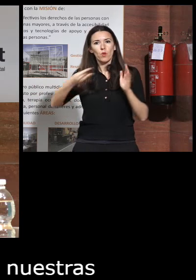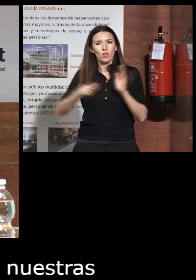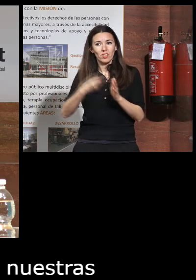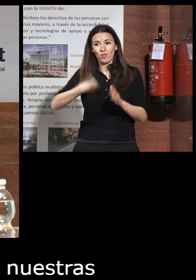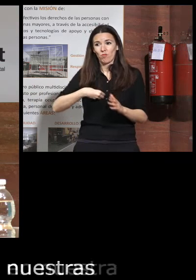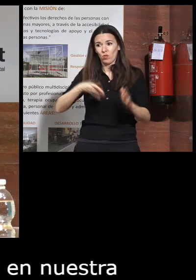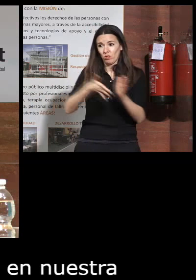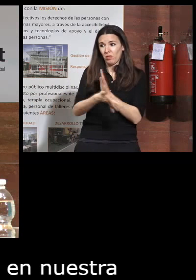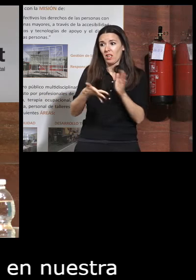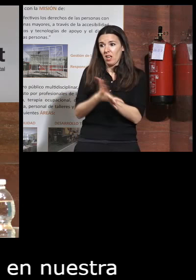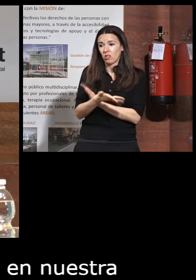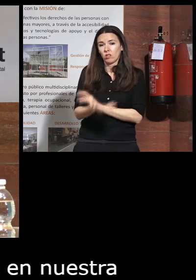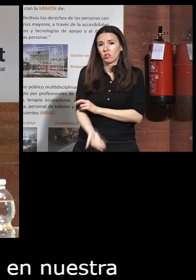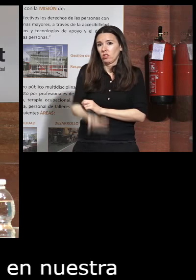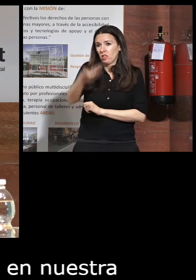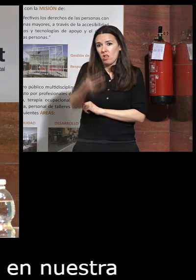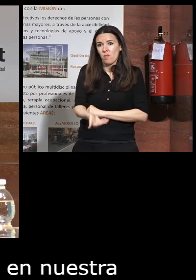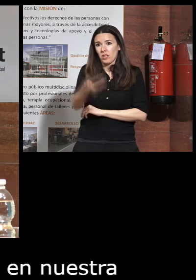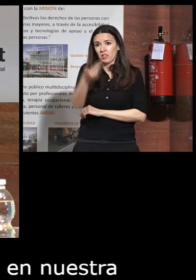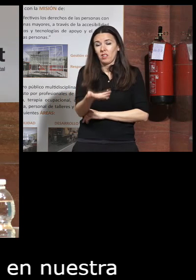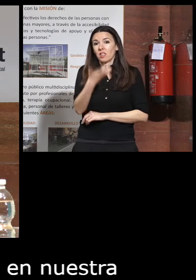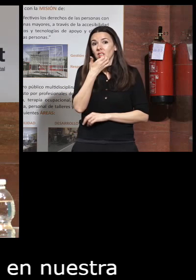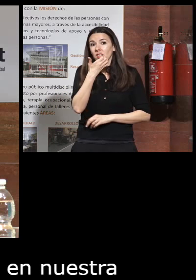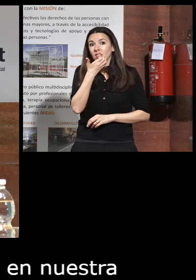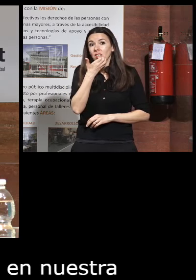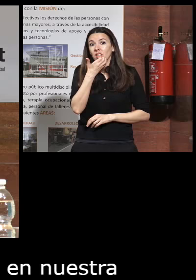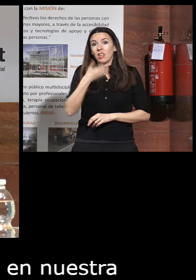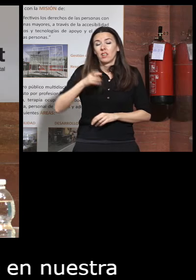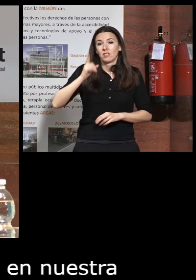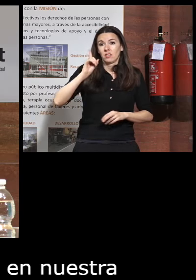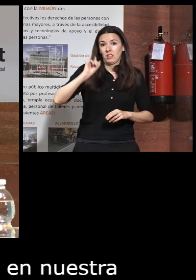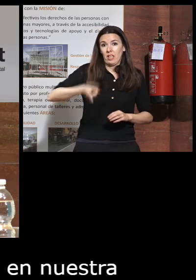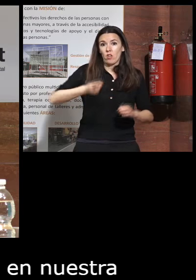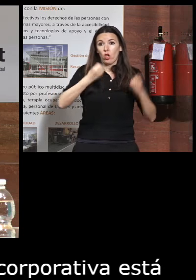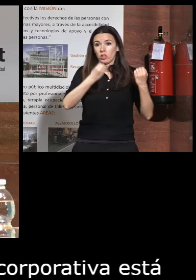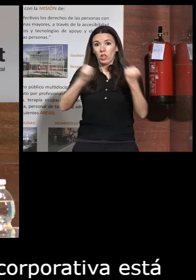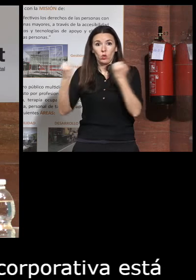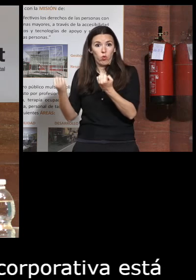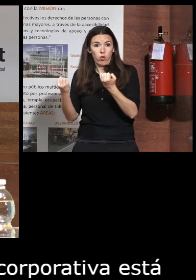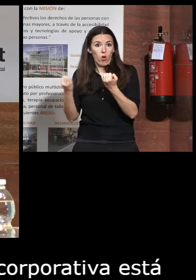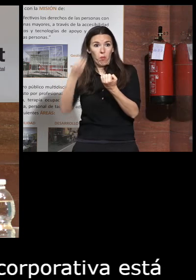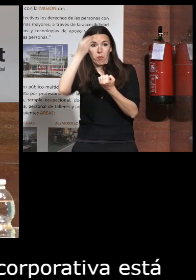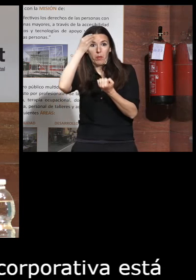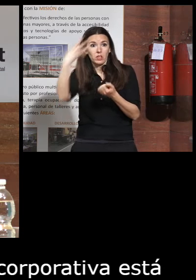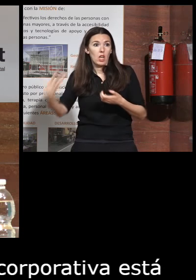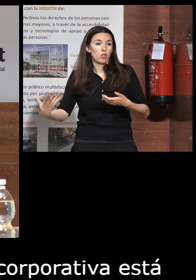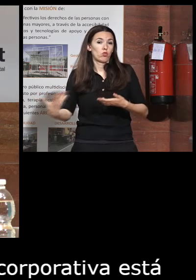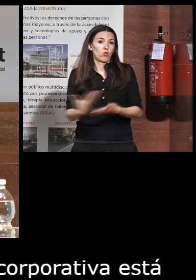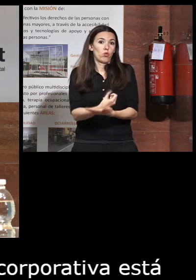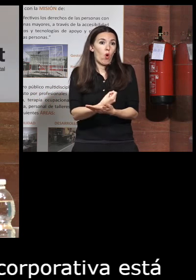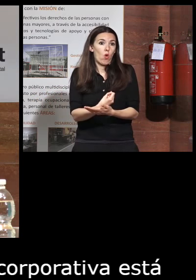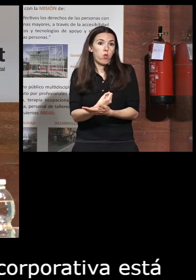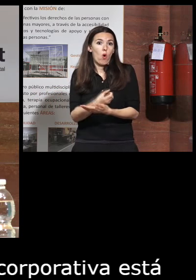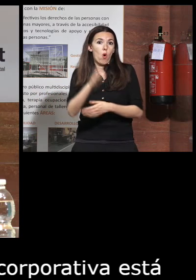estoy contando ¿no? y que es imprescindible si desde la dirección de una institución no se cree este todos o este